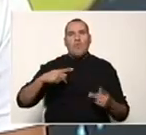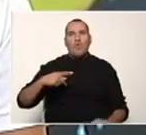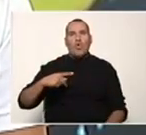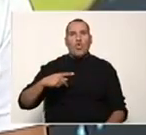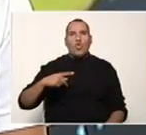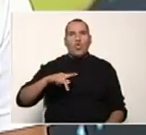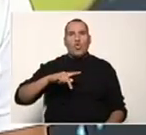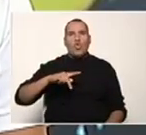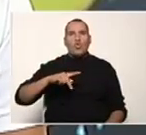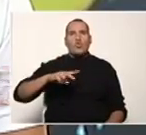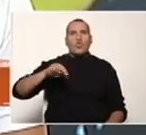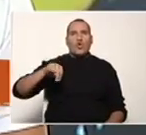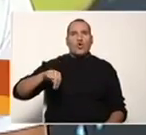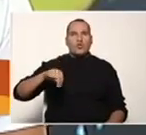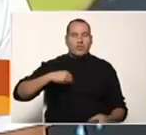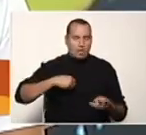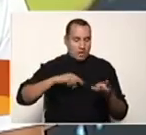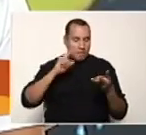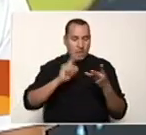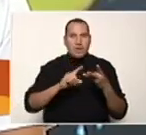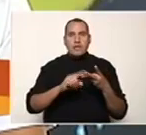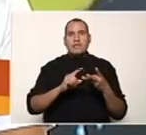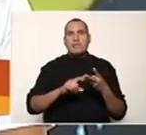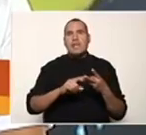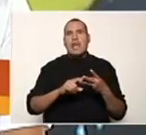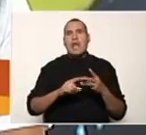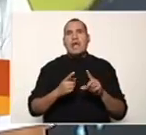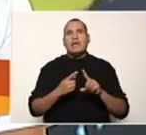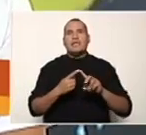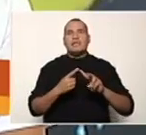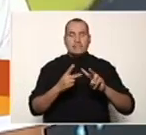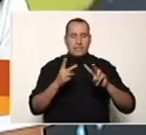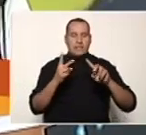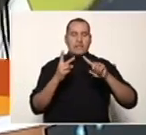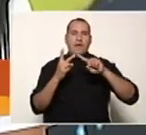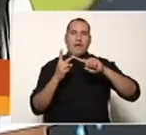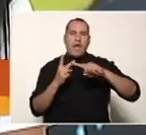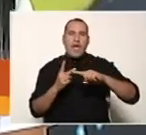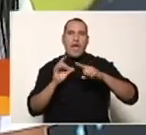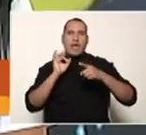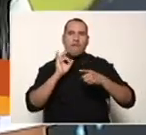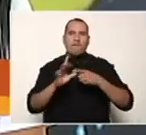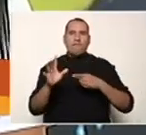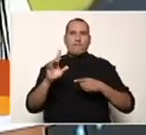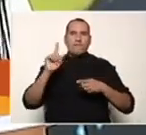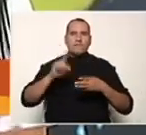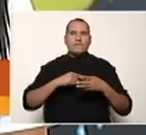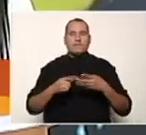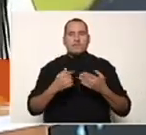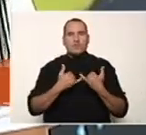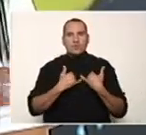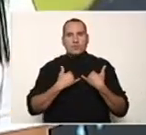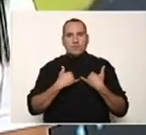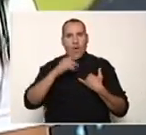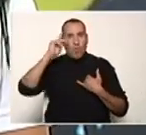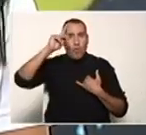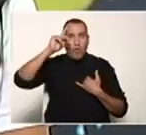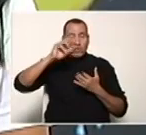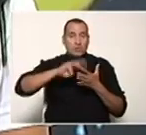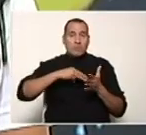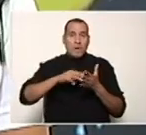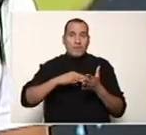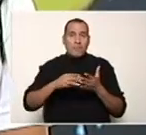racionalización, resolver los ejercicios, las operaciones planteadas por el profesor de